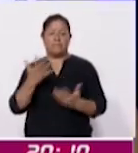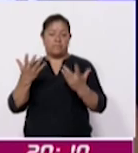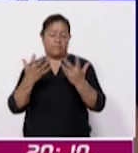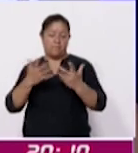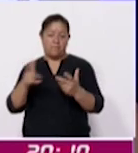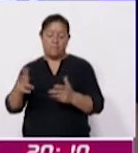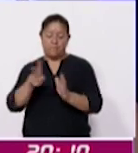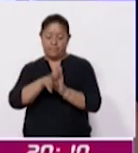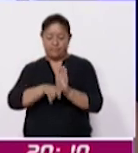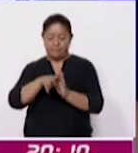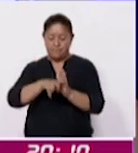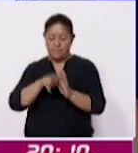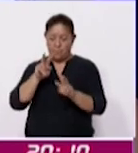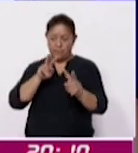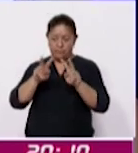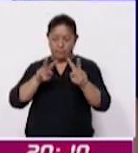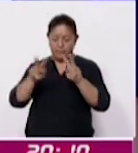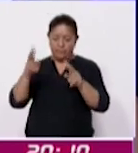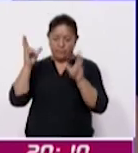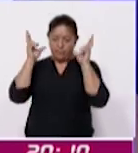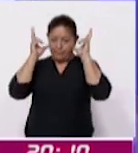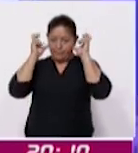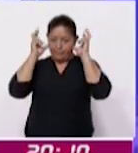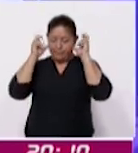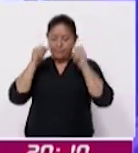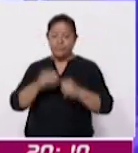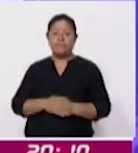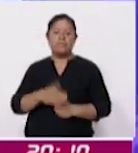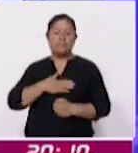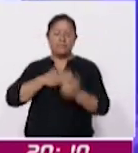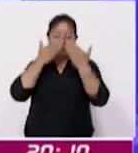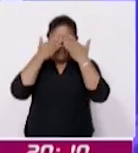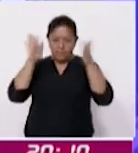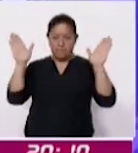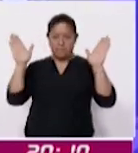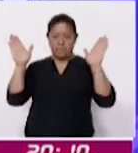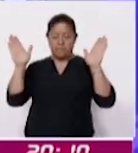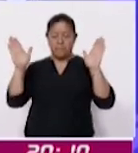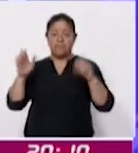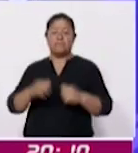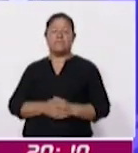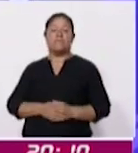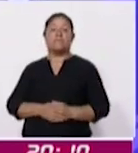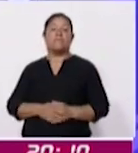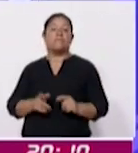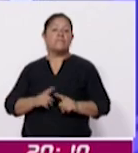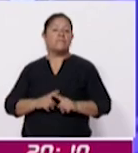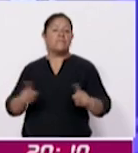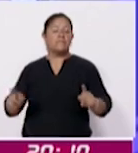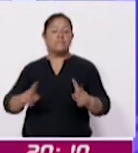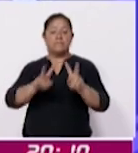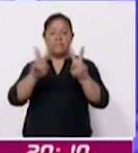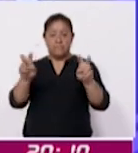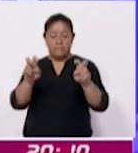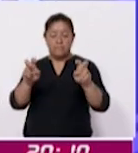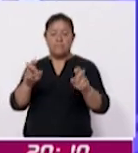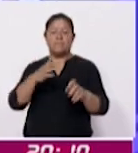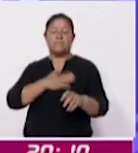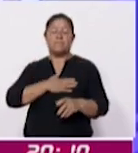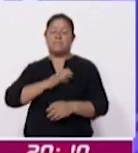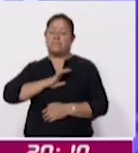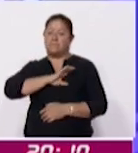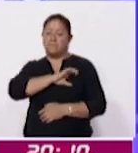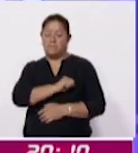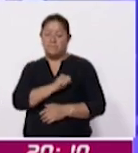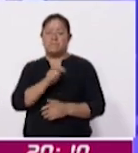es más para ampliar como todo mi conocimiento en varias ramas. Me gusta mucho el periodismo,